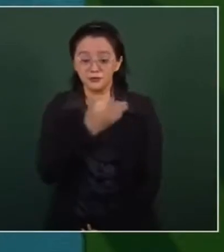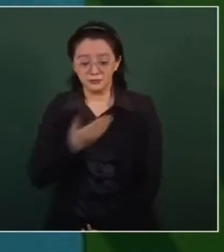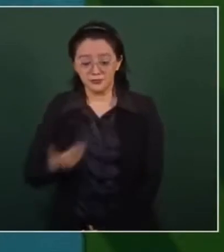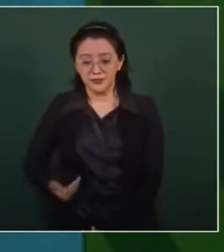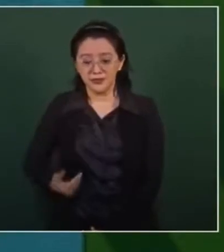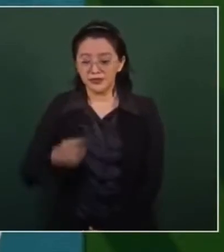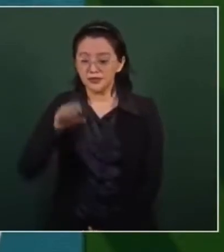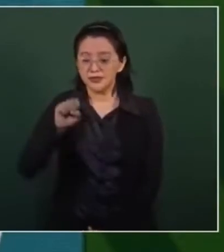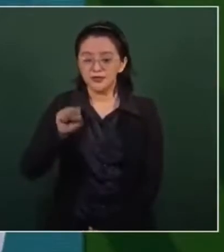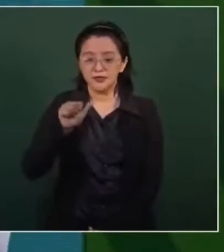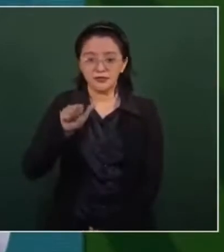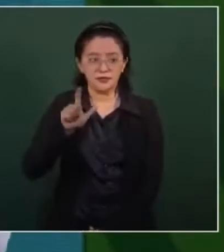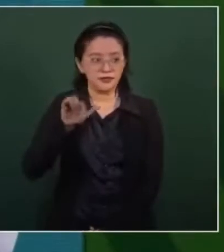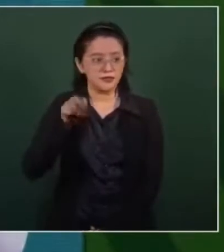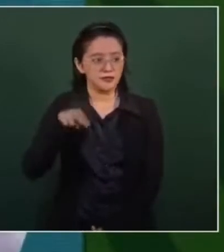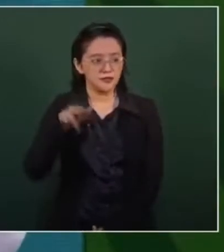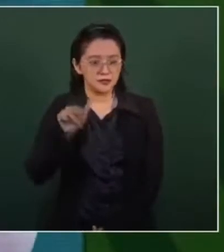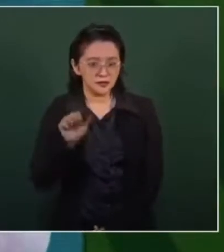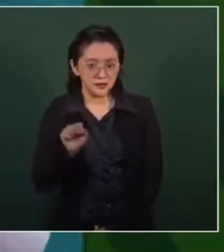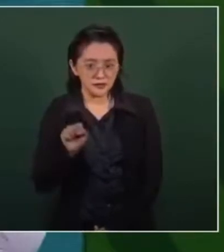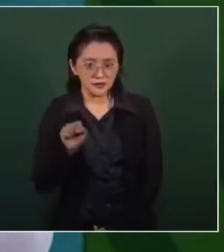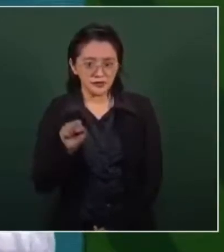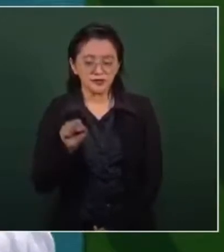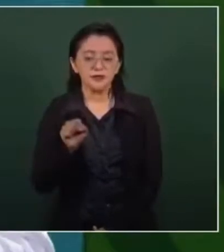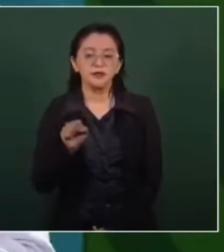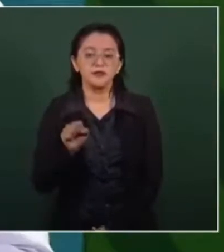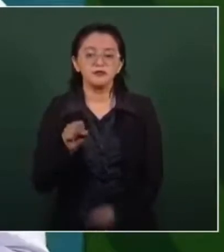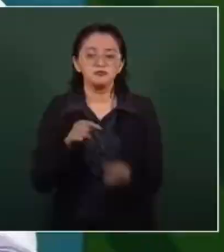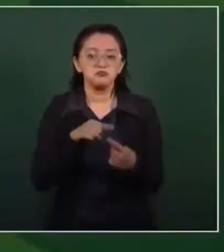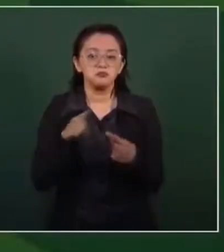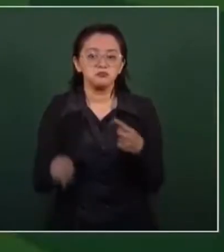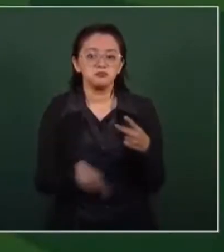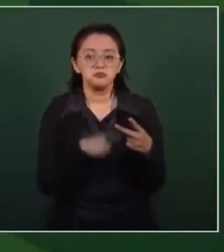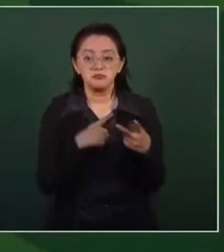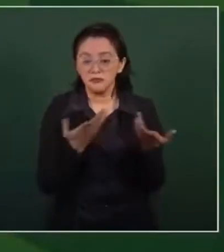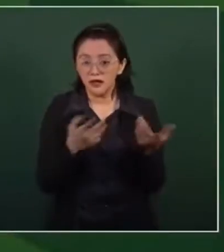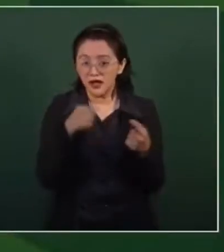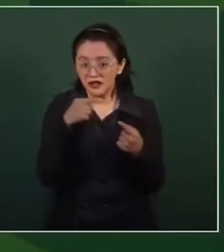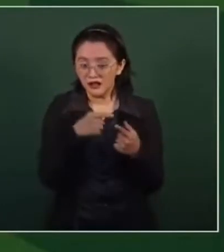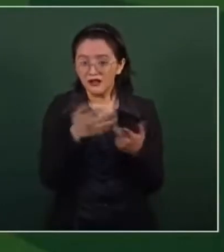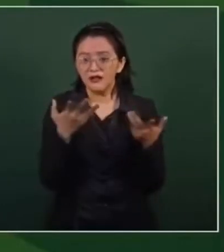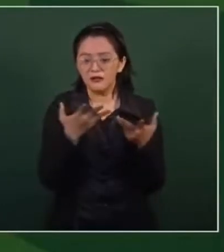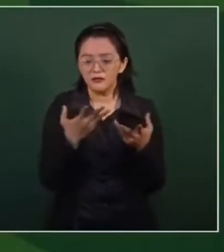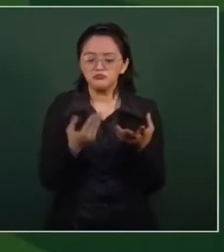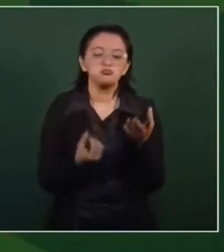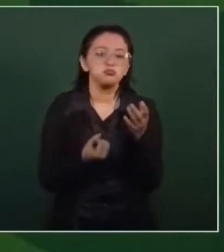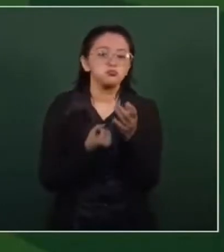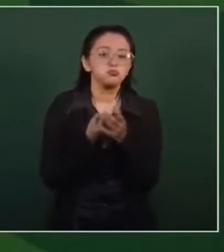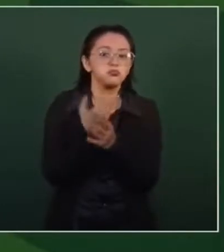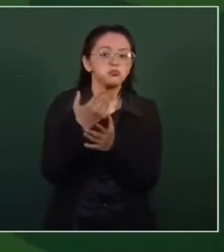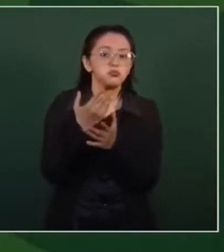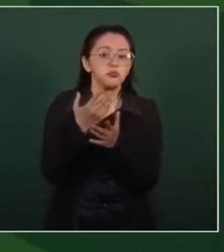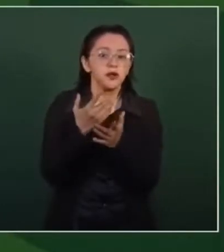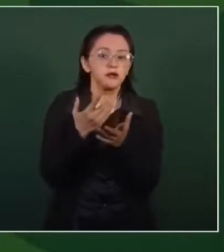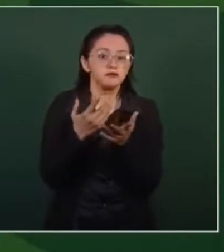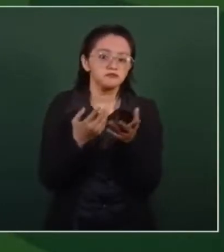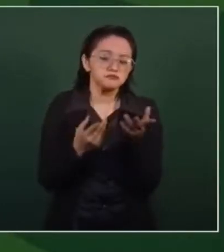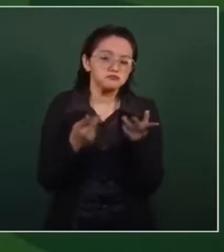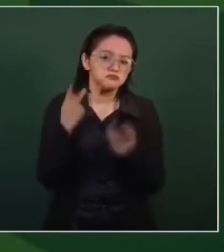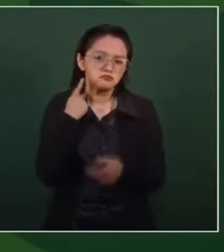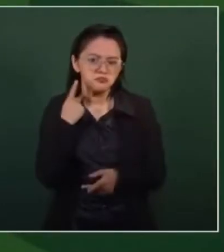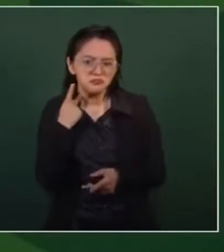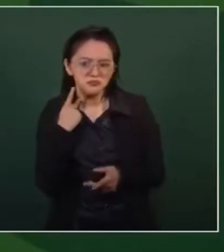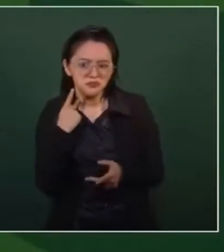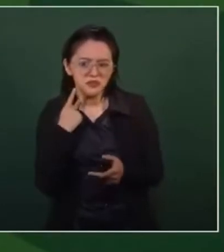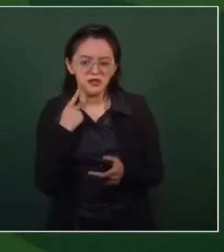a la Cámara Baja, podría pasar del salinismo al cardenismo. También el presidente dijo que podrían dejar de ser neoliberales para poder